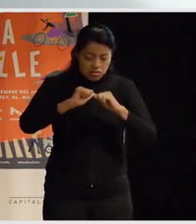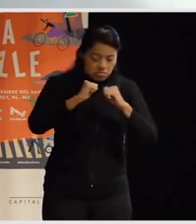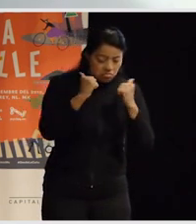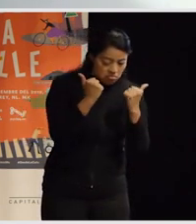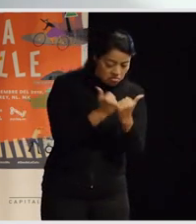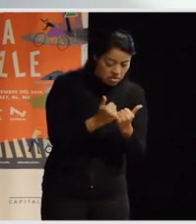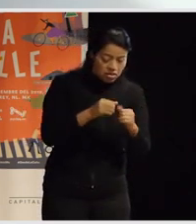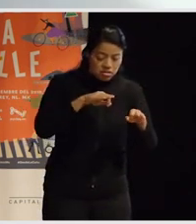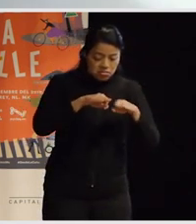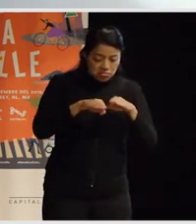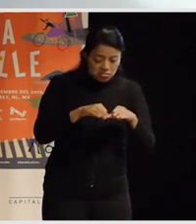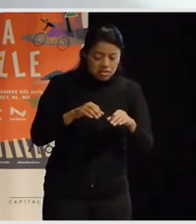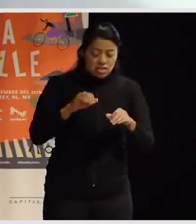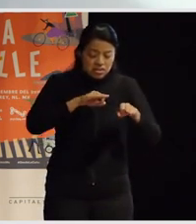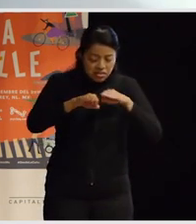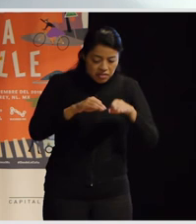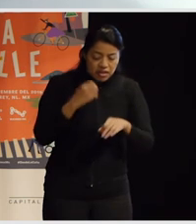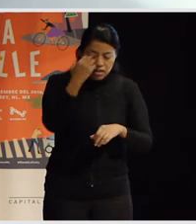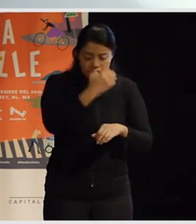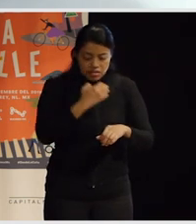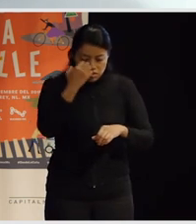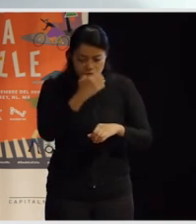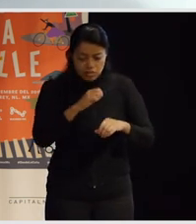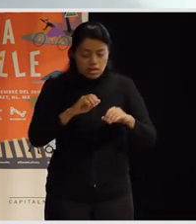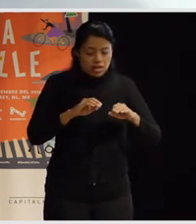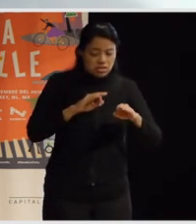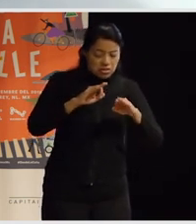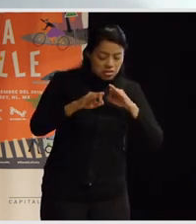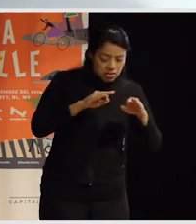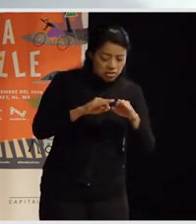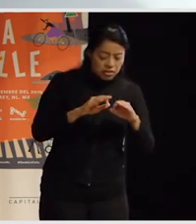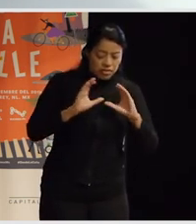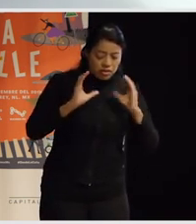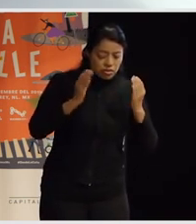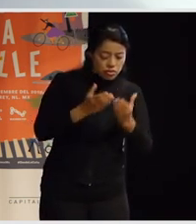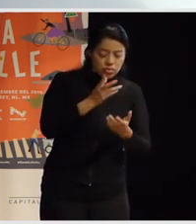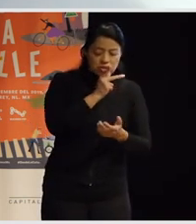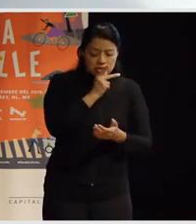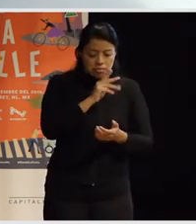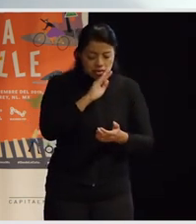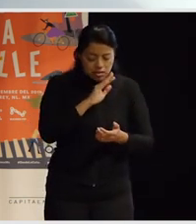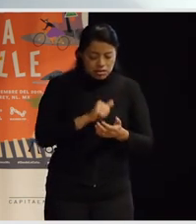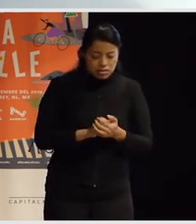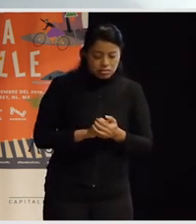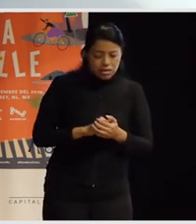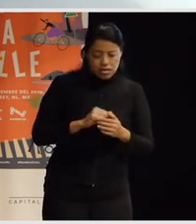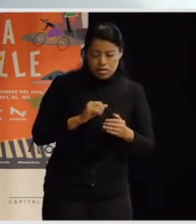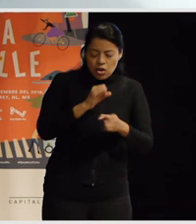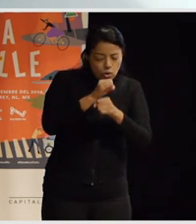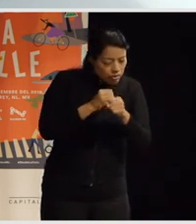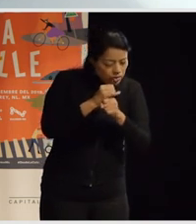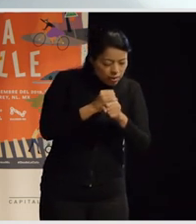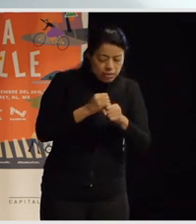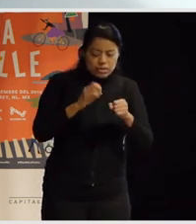desde las escuelas colectivos de padres y madres desde otras ¿no? o desde el marco más privado o de investigación